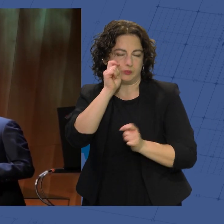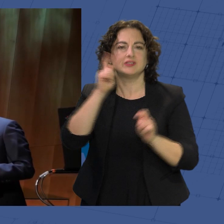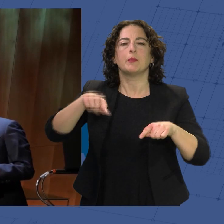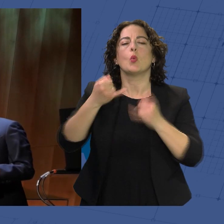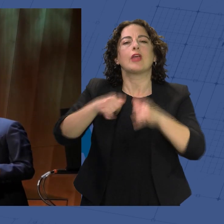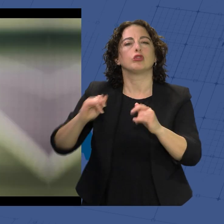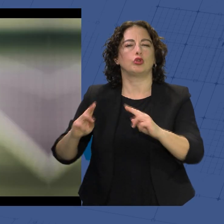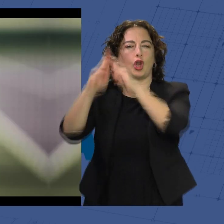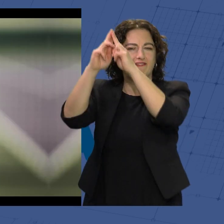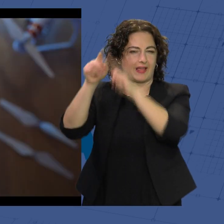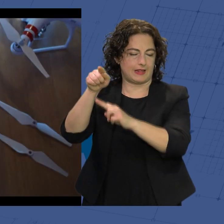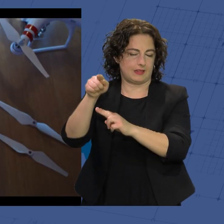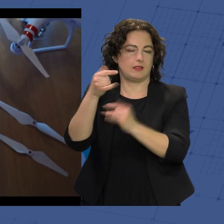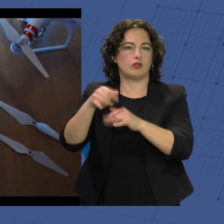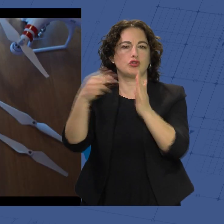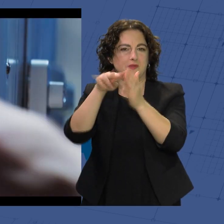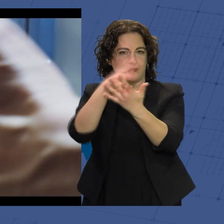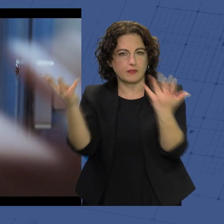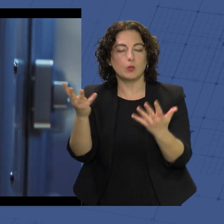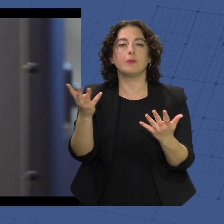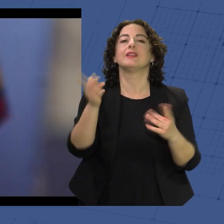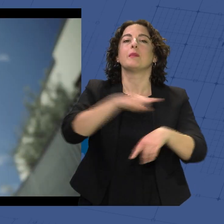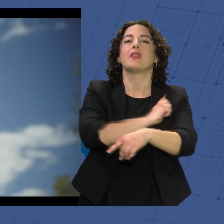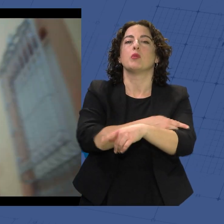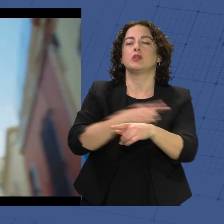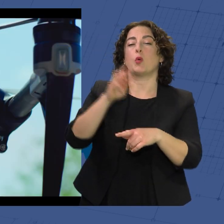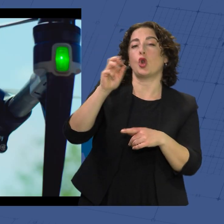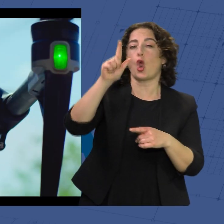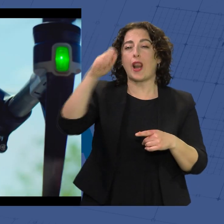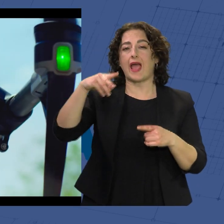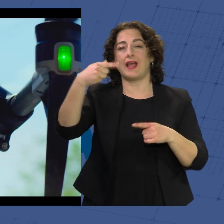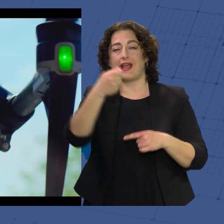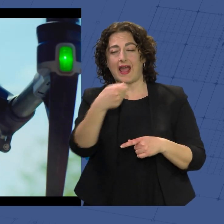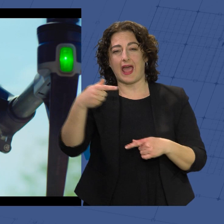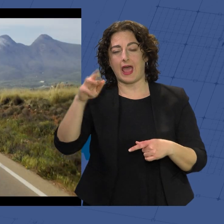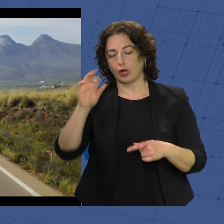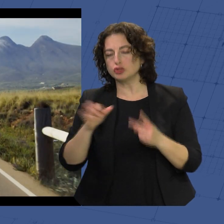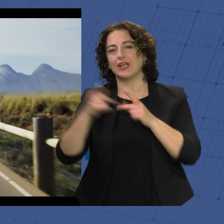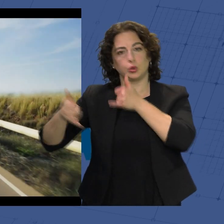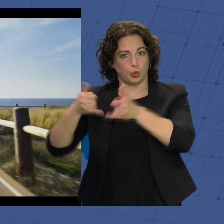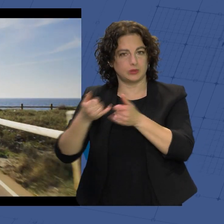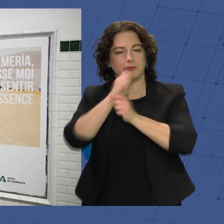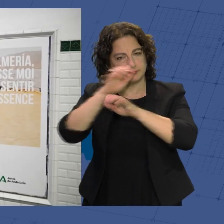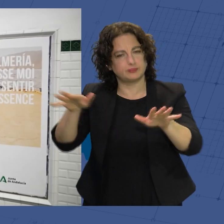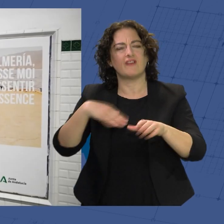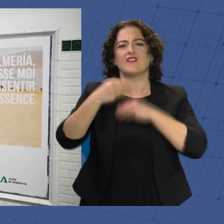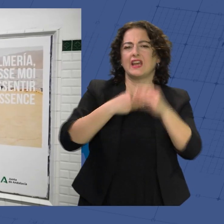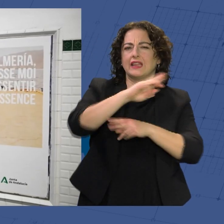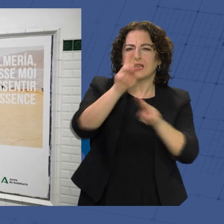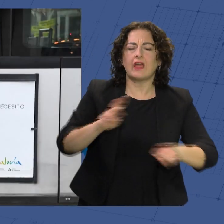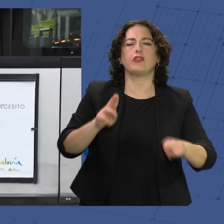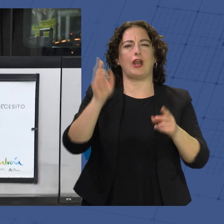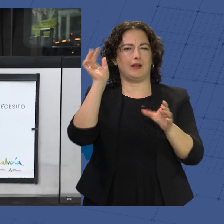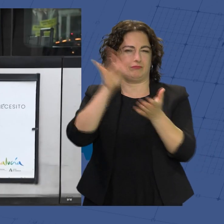2019, la difusión de los dos grandes eventos deportivos de Francia, Roland Garros y el Tour, presencias en ferias internacionales, fan trips